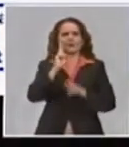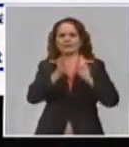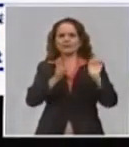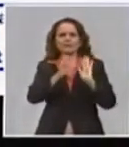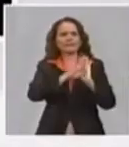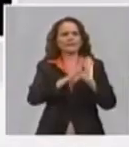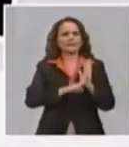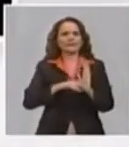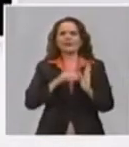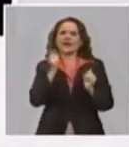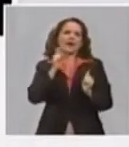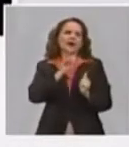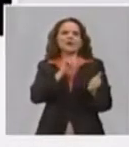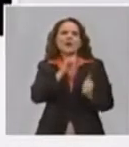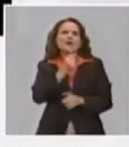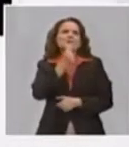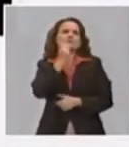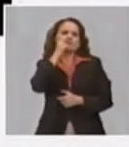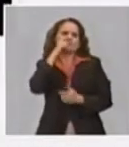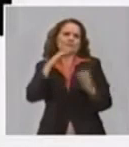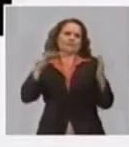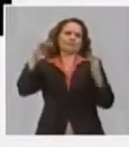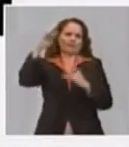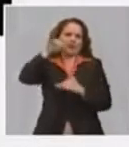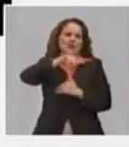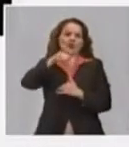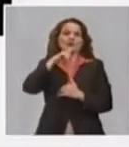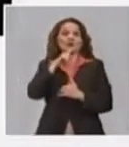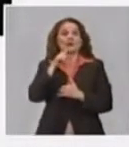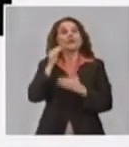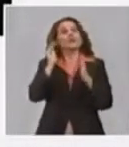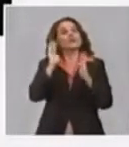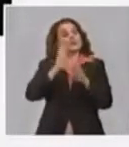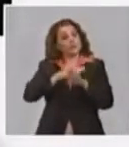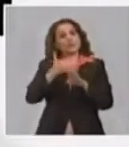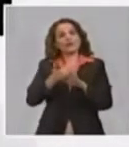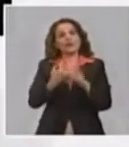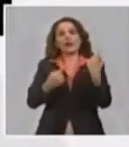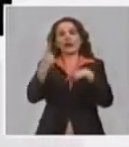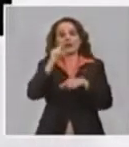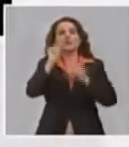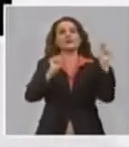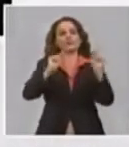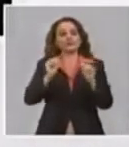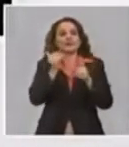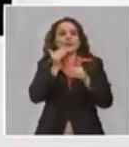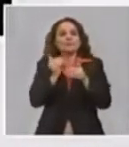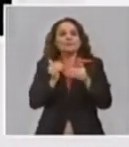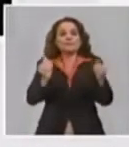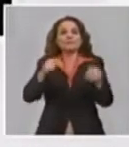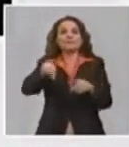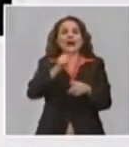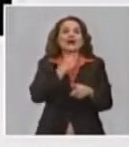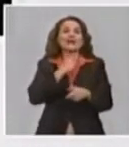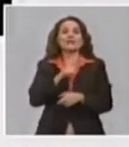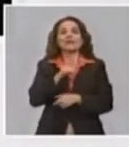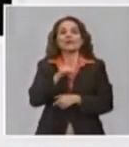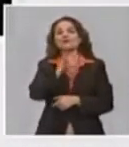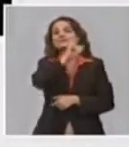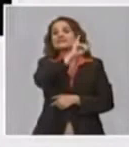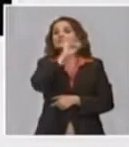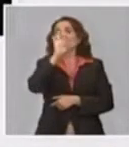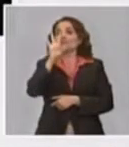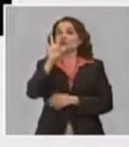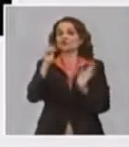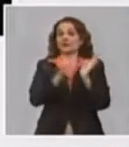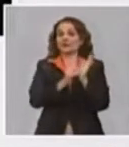resto de otros trabajadores, no adultos mayores, a partir de las patologías que presentaban. En estos momentos hay 68.060